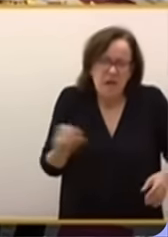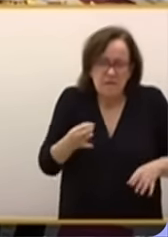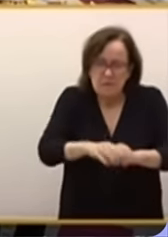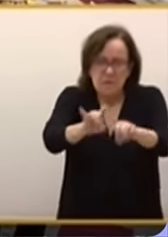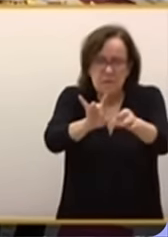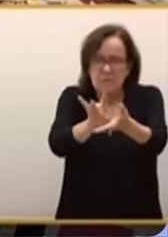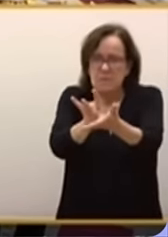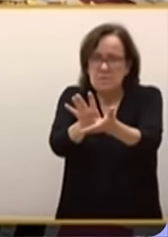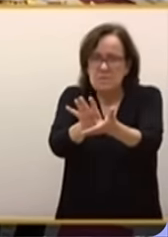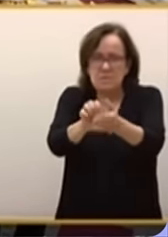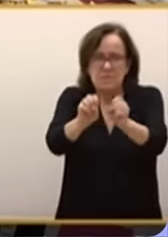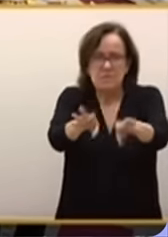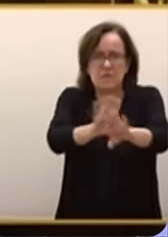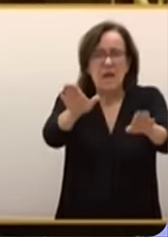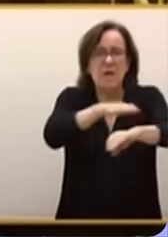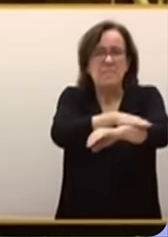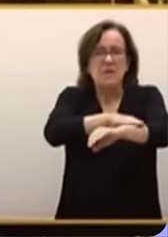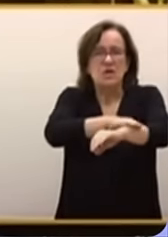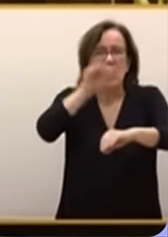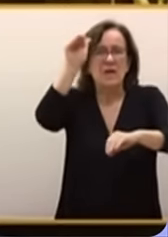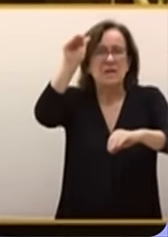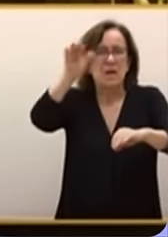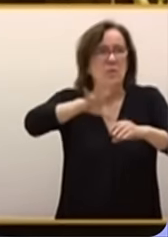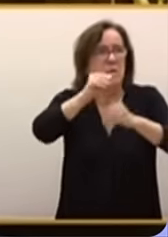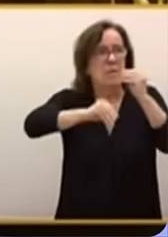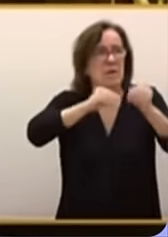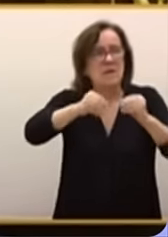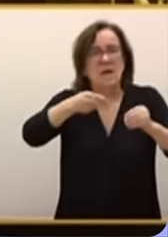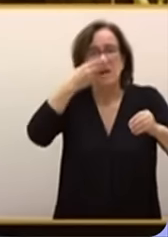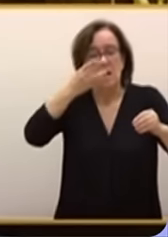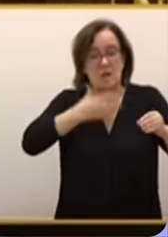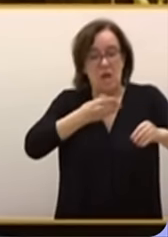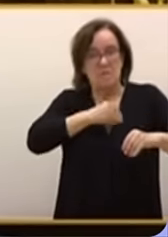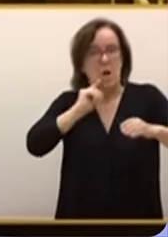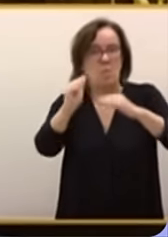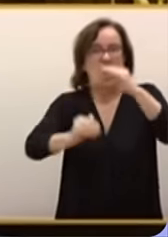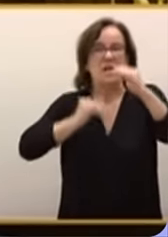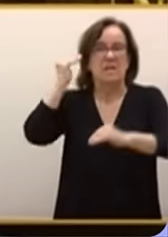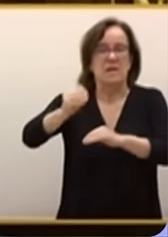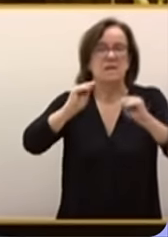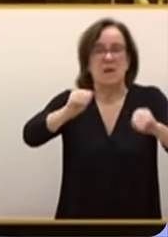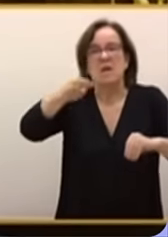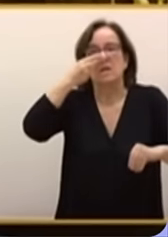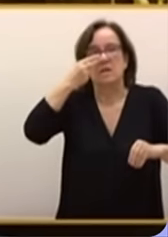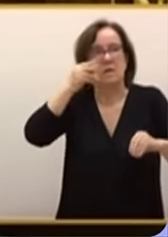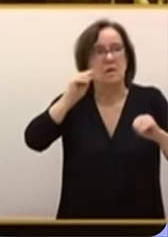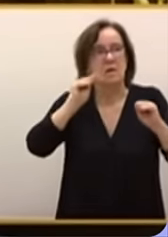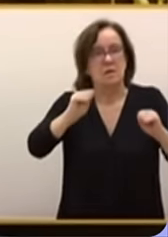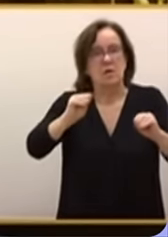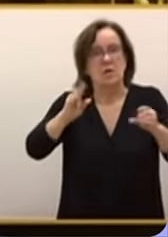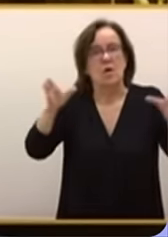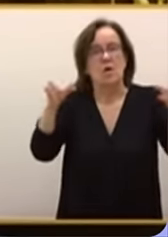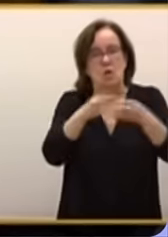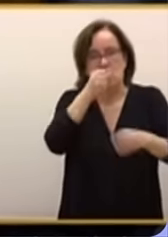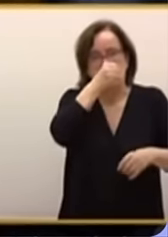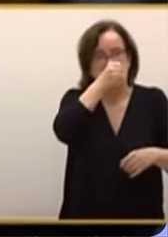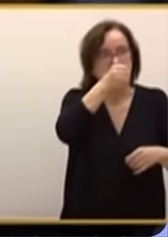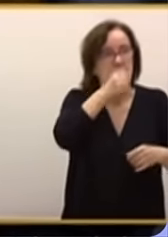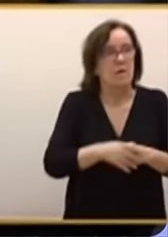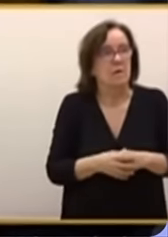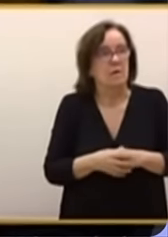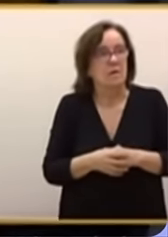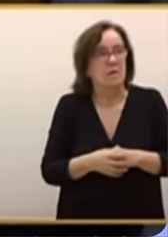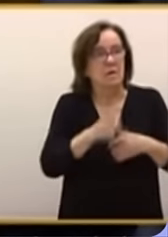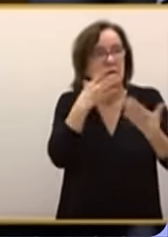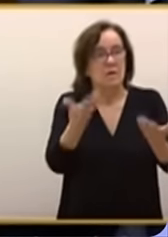cese a su ministro de exteriores por haber puesto los intereses de España por encima de los intereses del Partido Socialista. Por